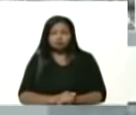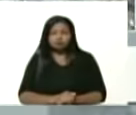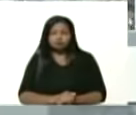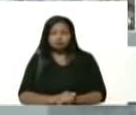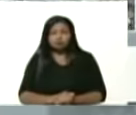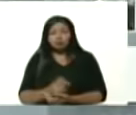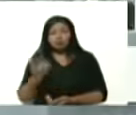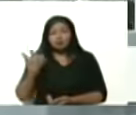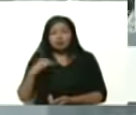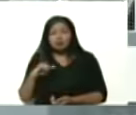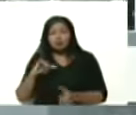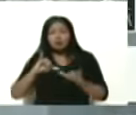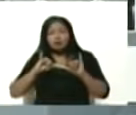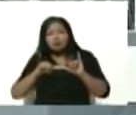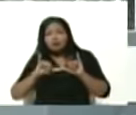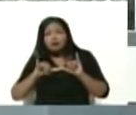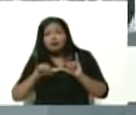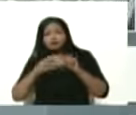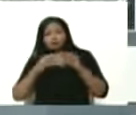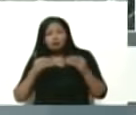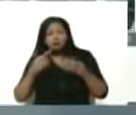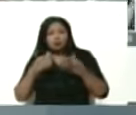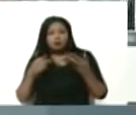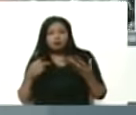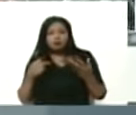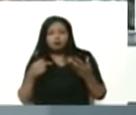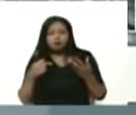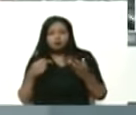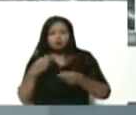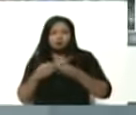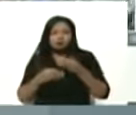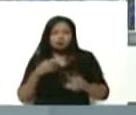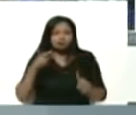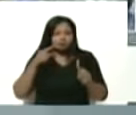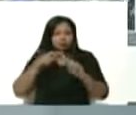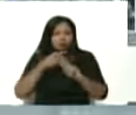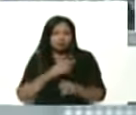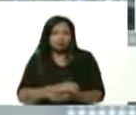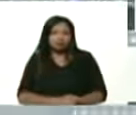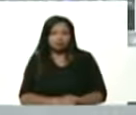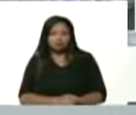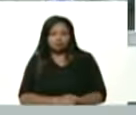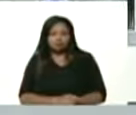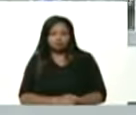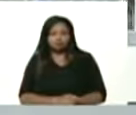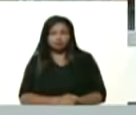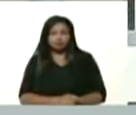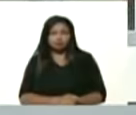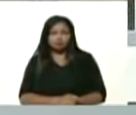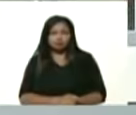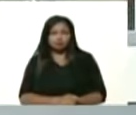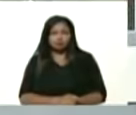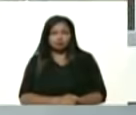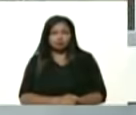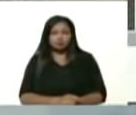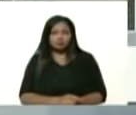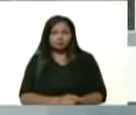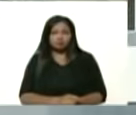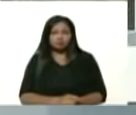ingenieros el conocimiento los mecánicos la gente con capacidad llegará el momento Williams